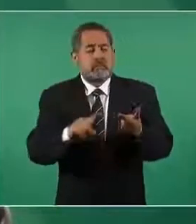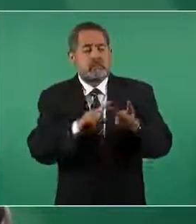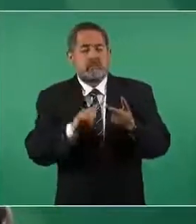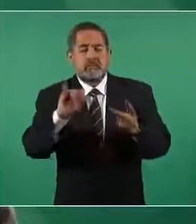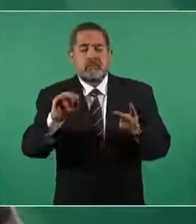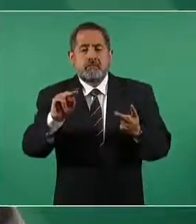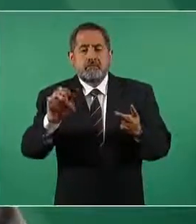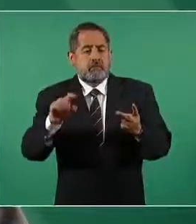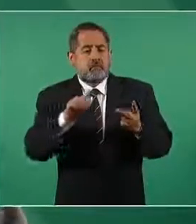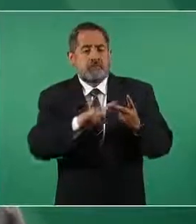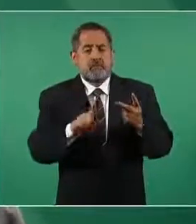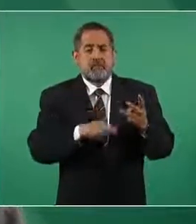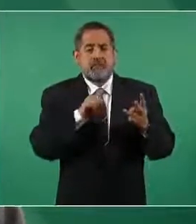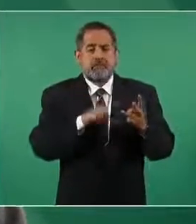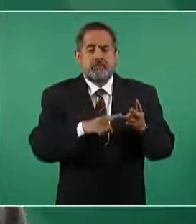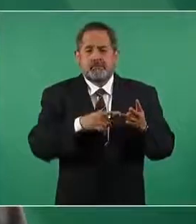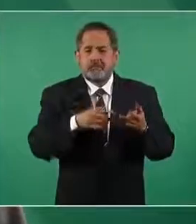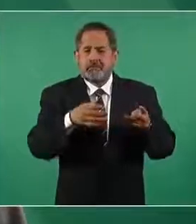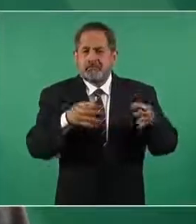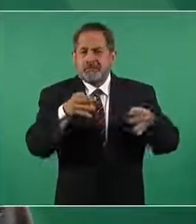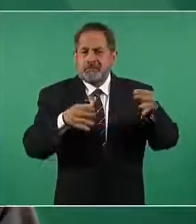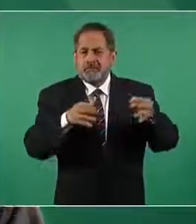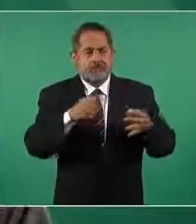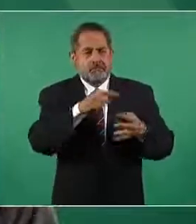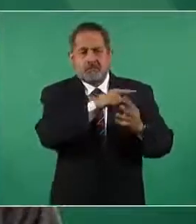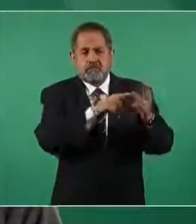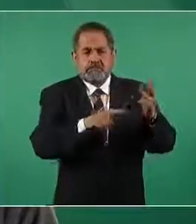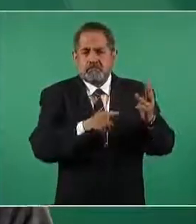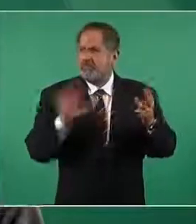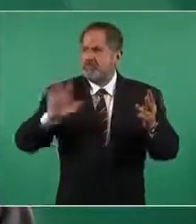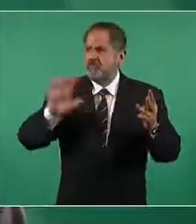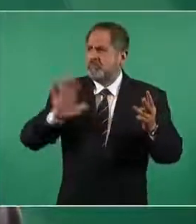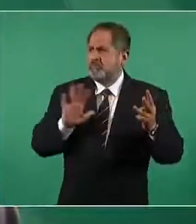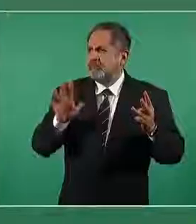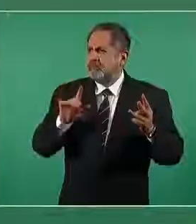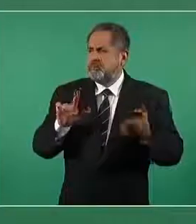los del tribunal se ampararon